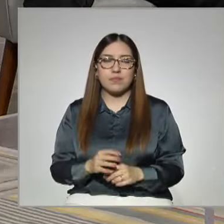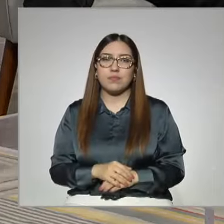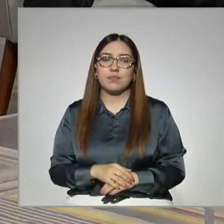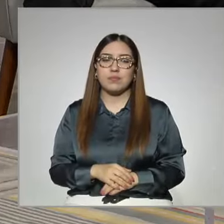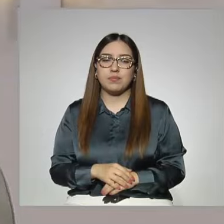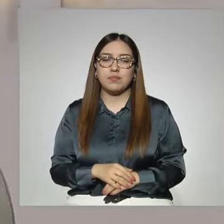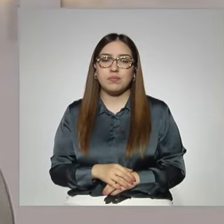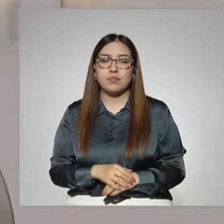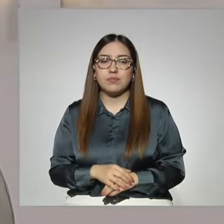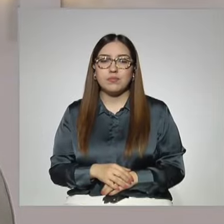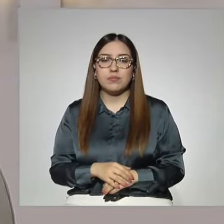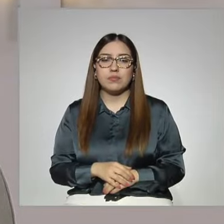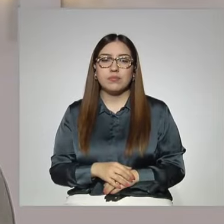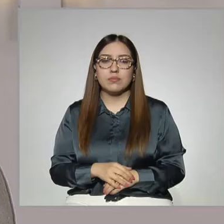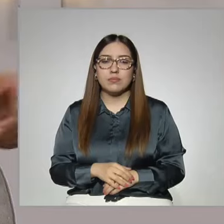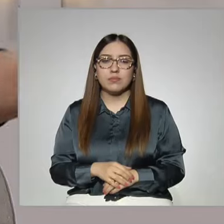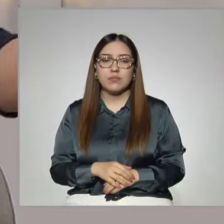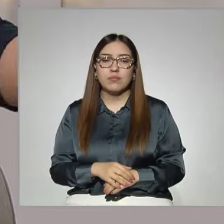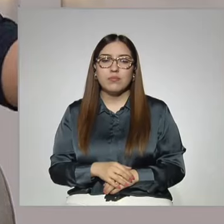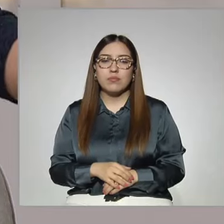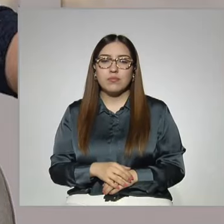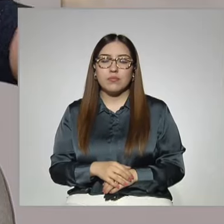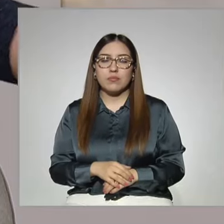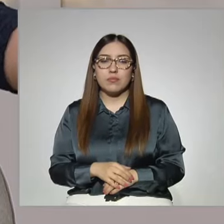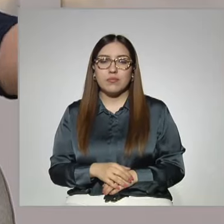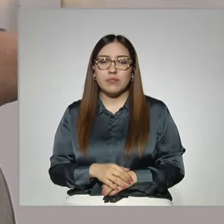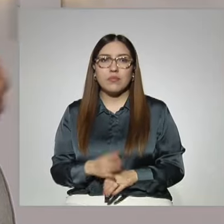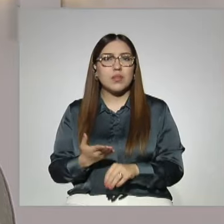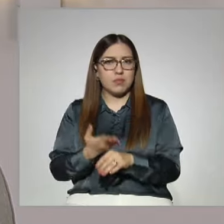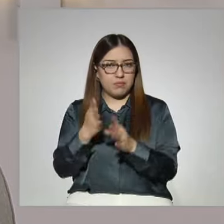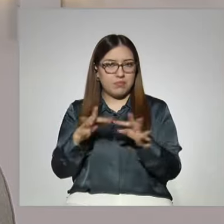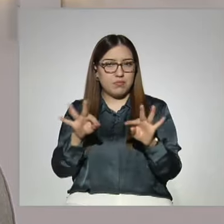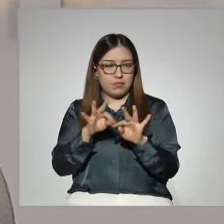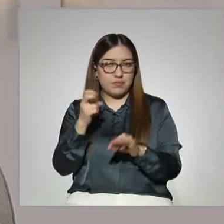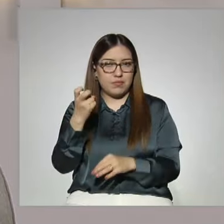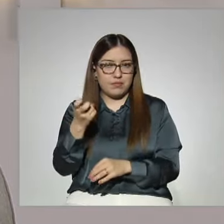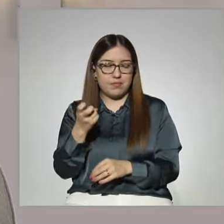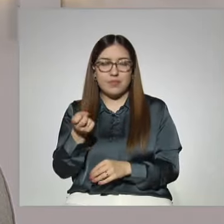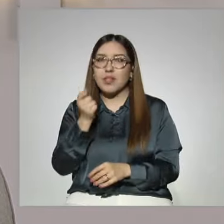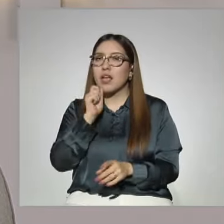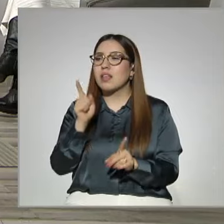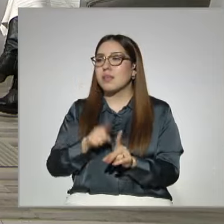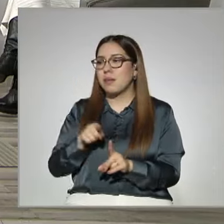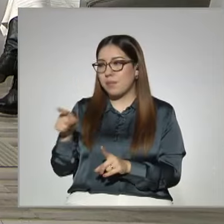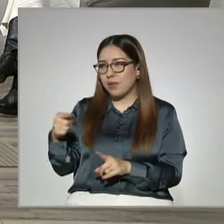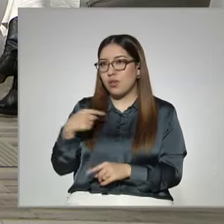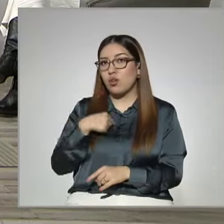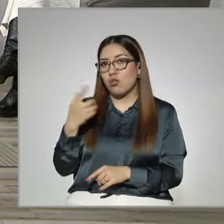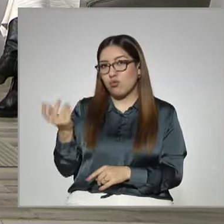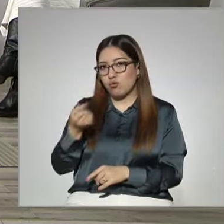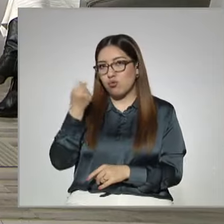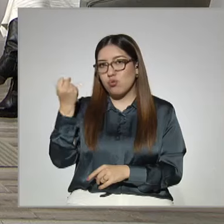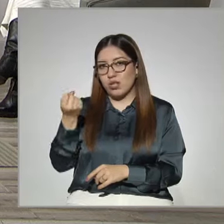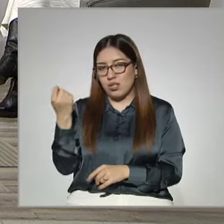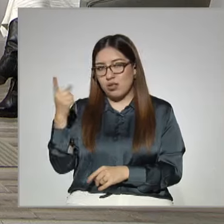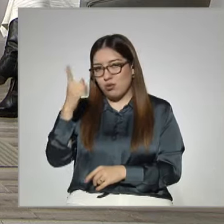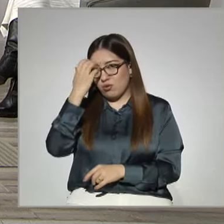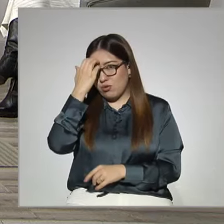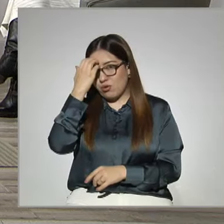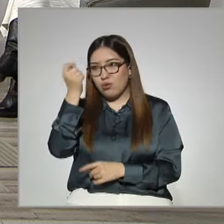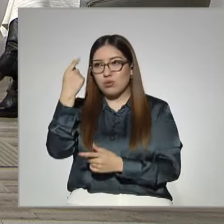académicos. Es fundamental esta parte. ¿Quieres comentar algo? Sí, además, por ejemplo, tengo la fortuna de conocer a algunos youtubers